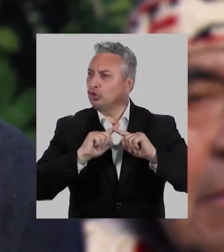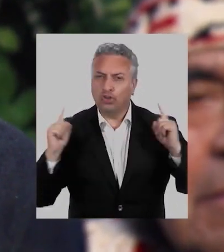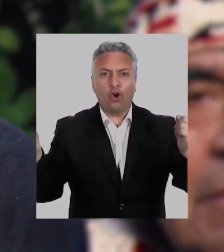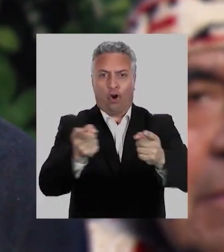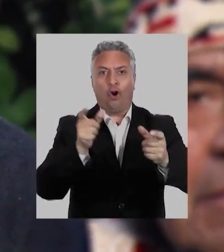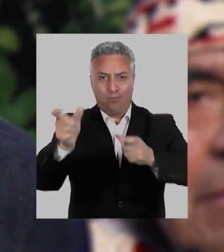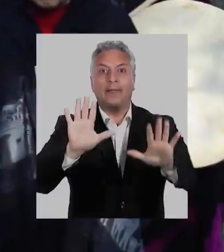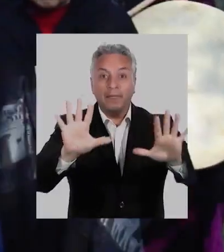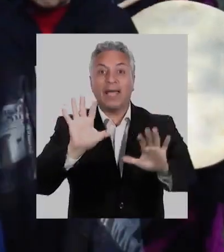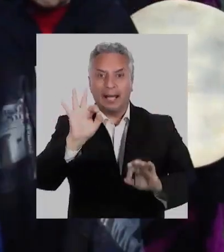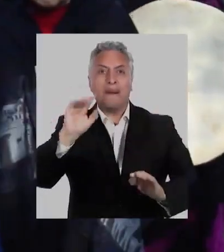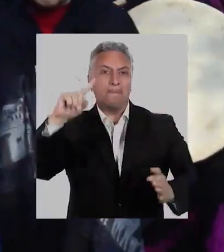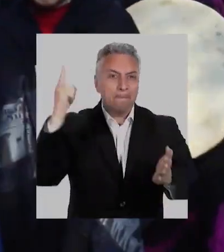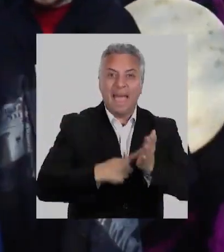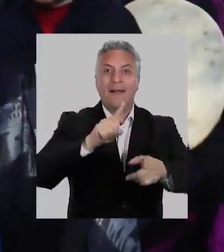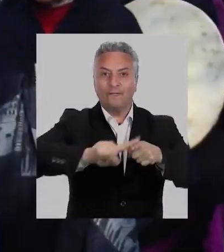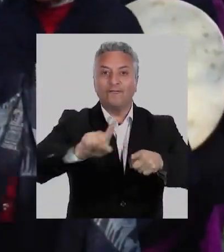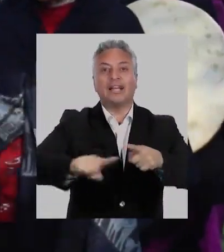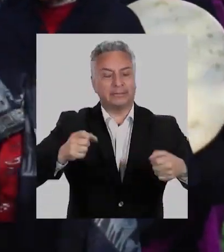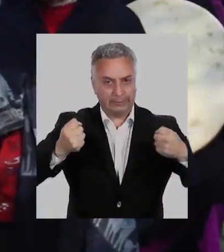de todos los pueblos. ¡Gracias!